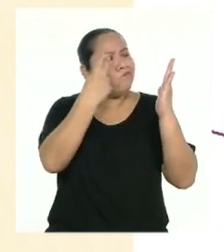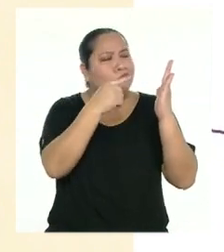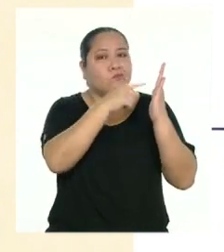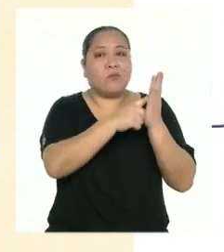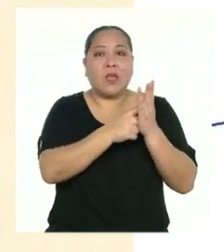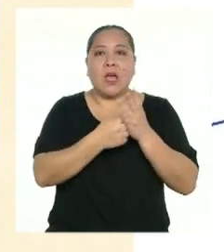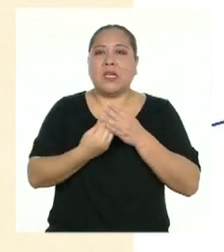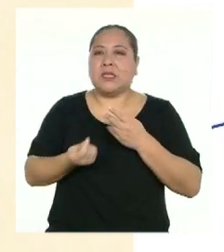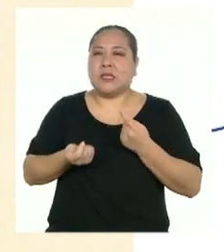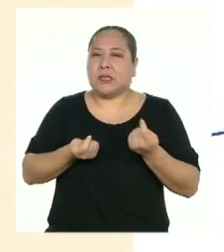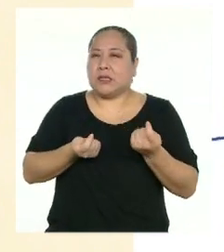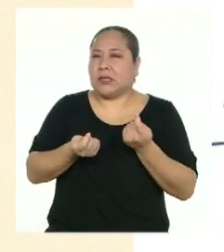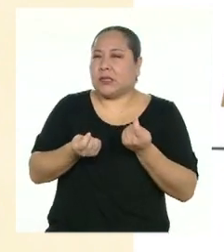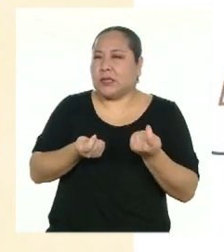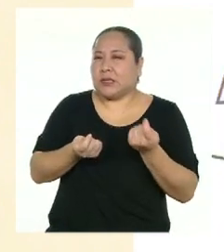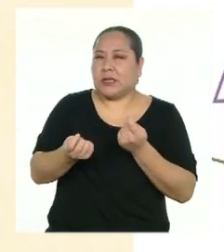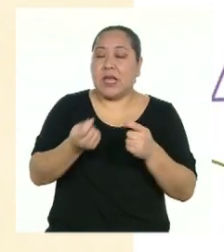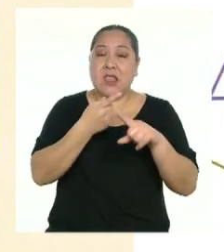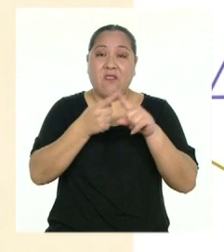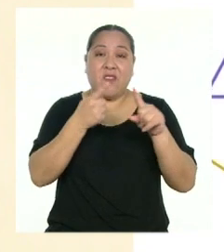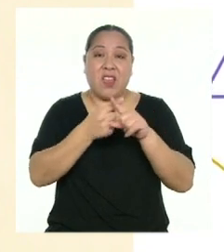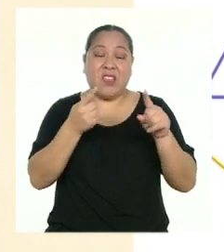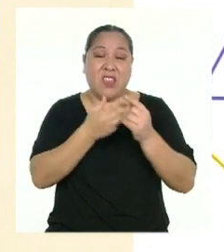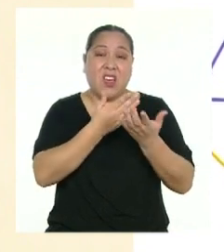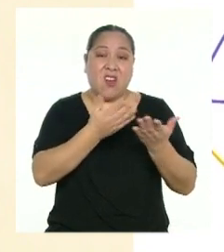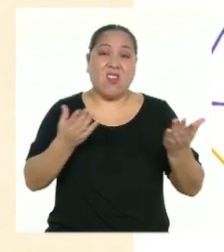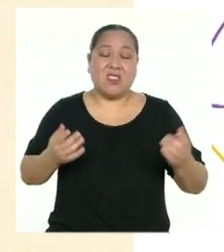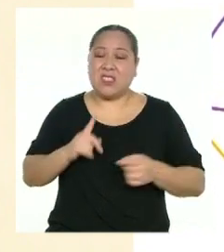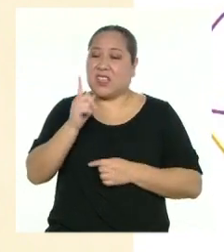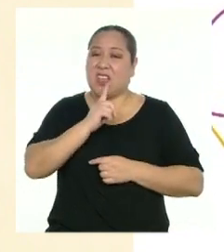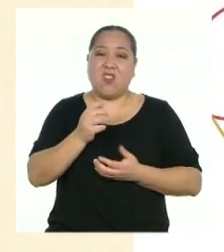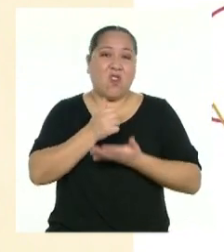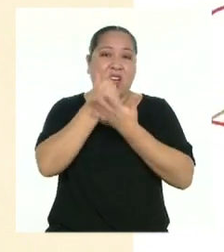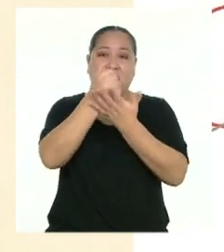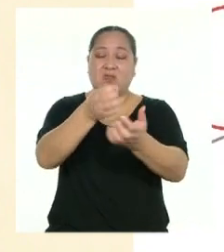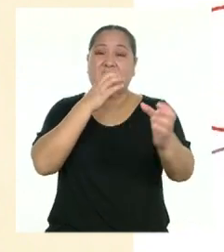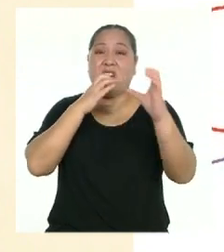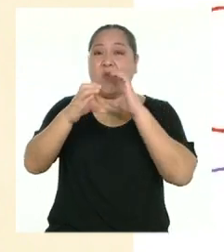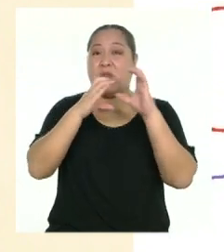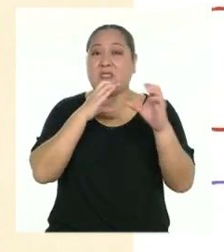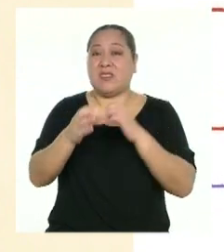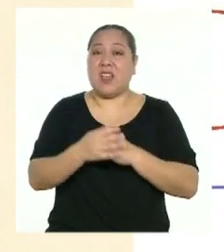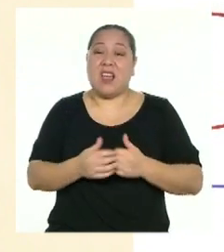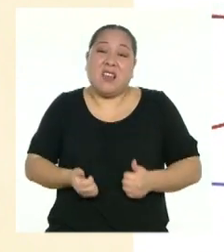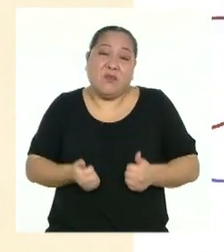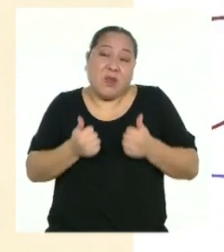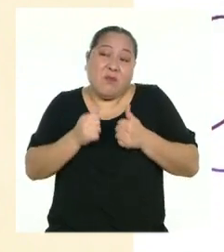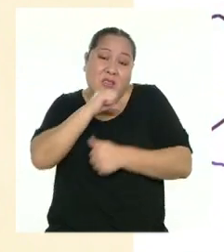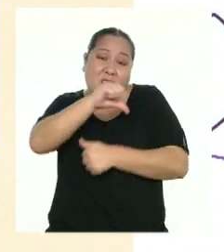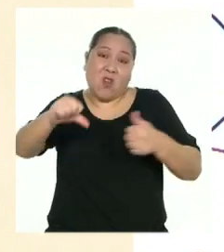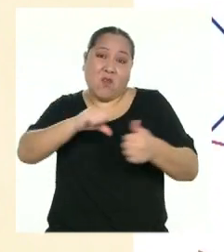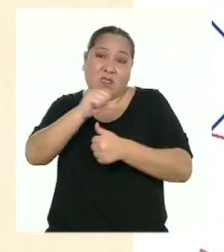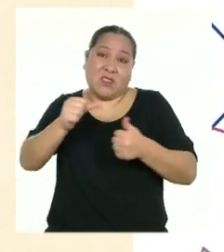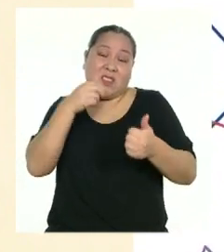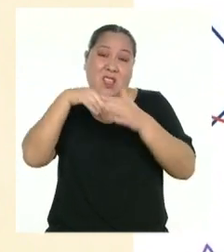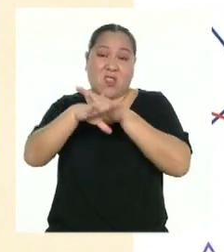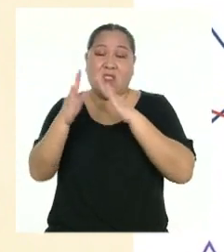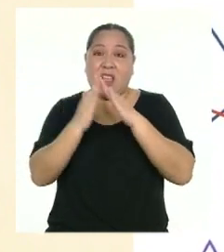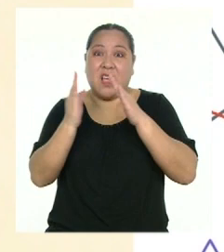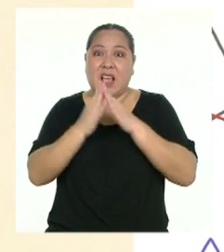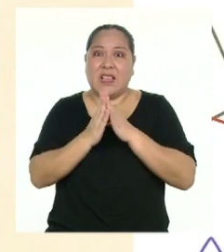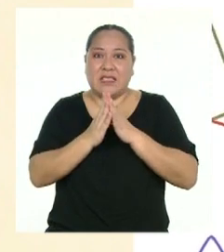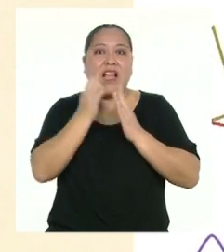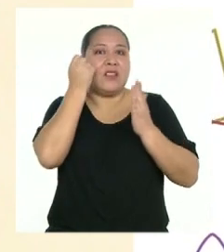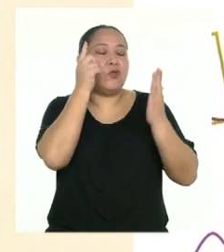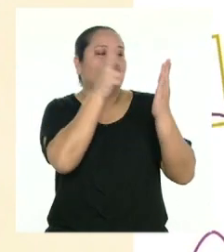manejo de situaciones que perjudican el diálogo y la convivencia en casa a partir de la comprensión de un texto.